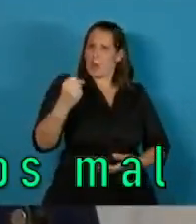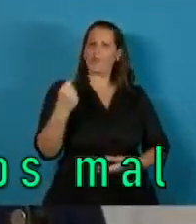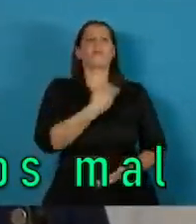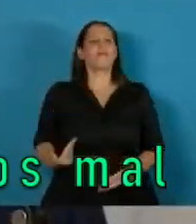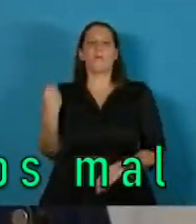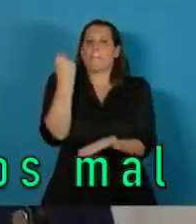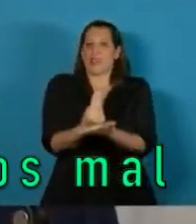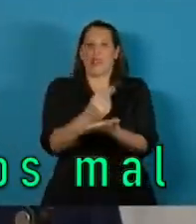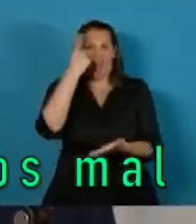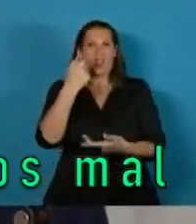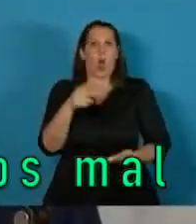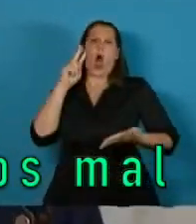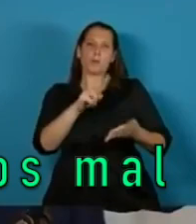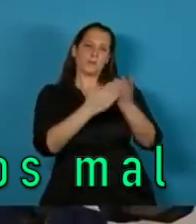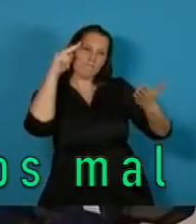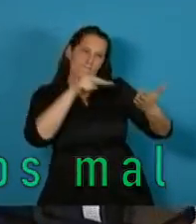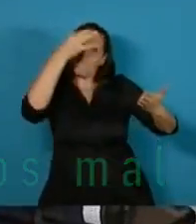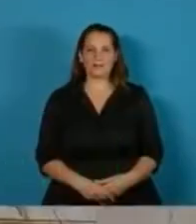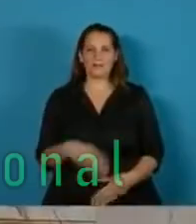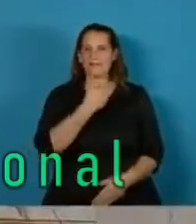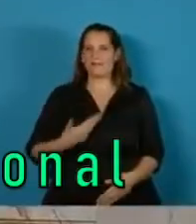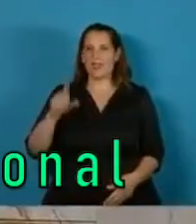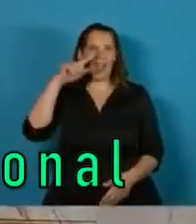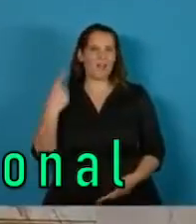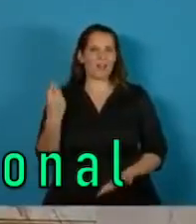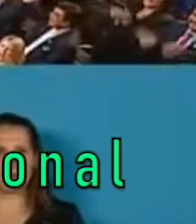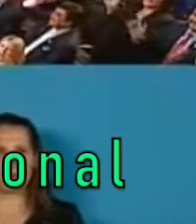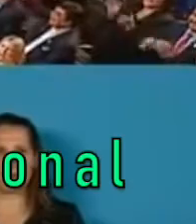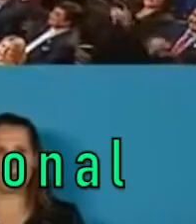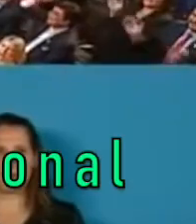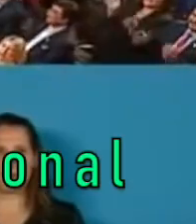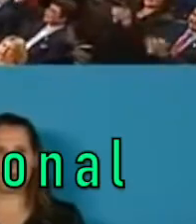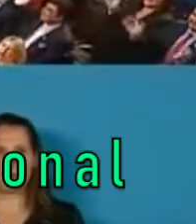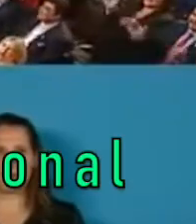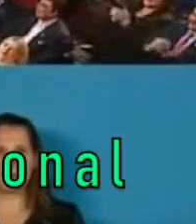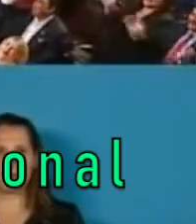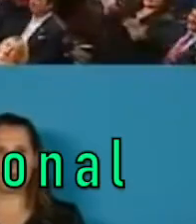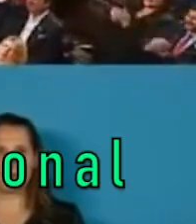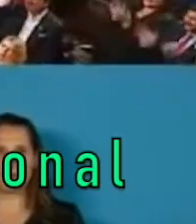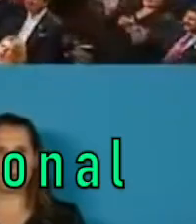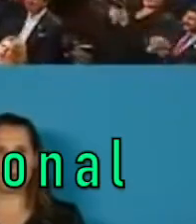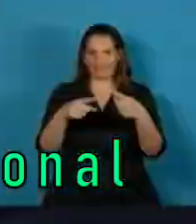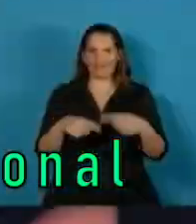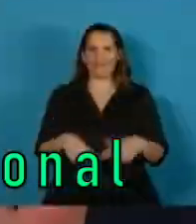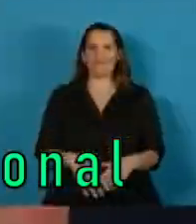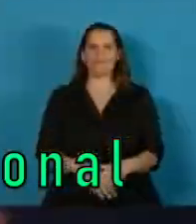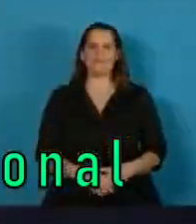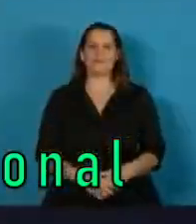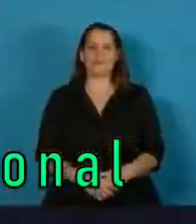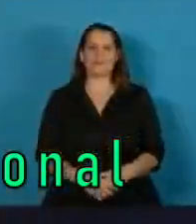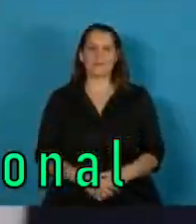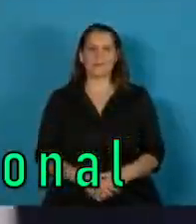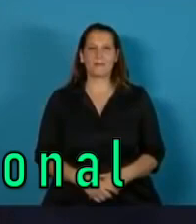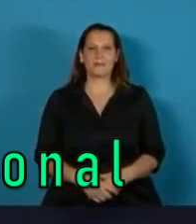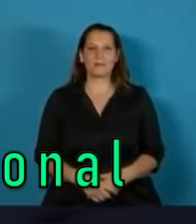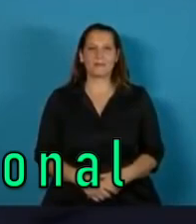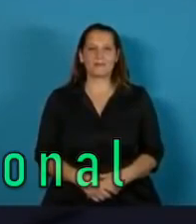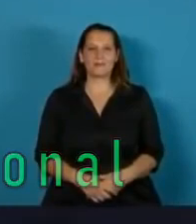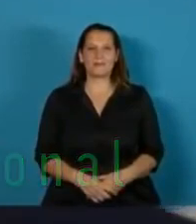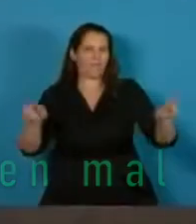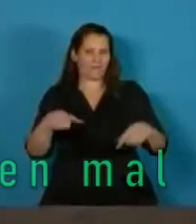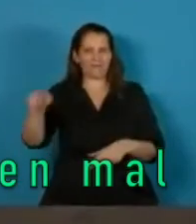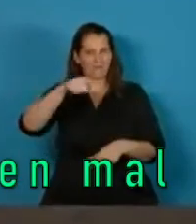la pifiamos mal Fondo Monetario Internacional